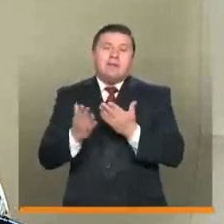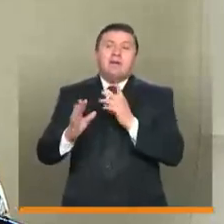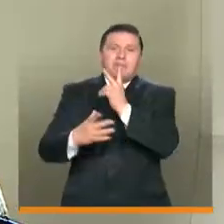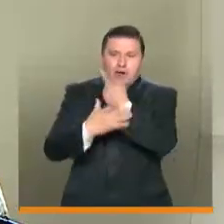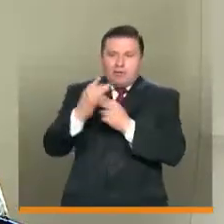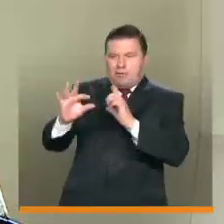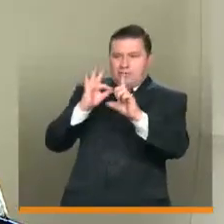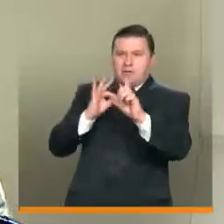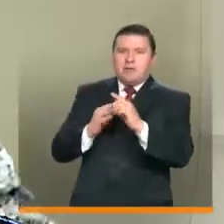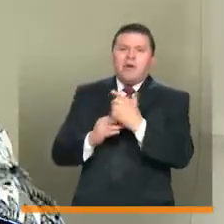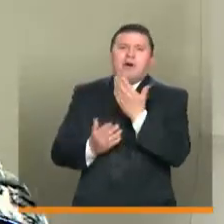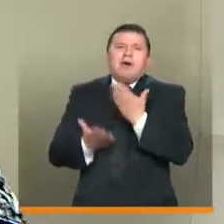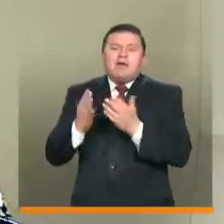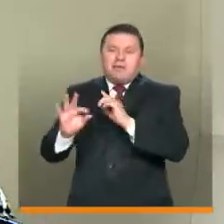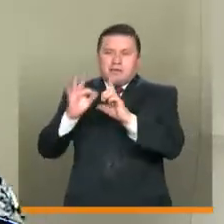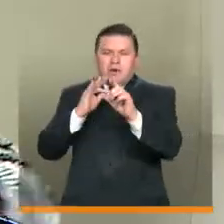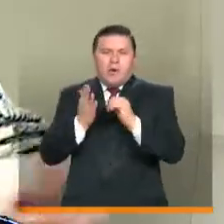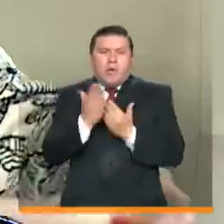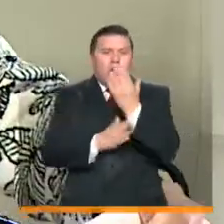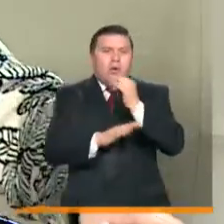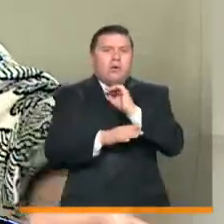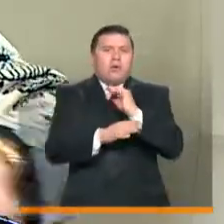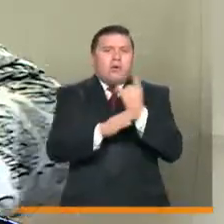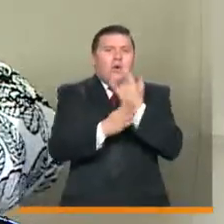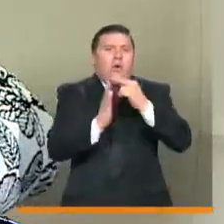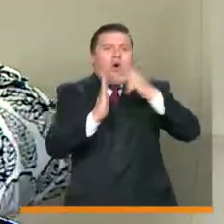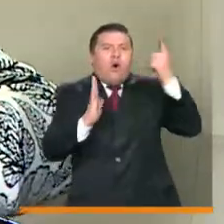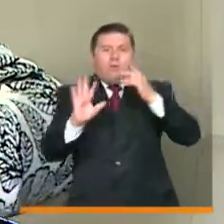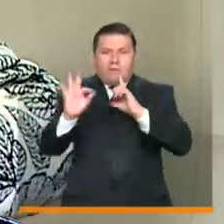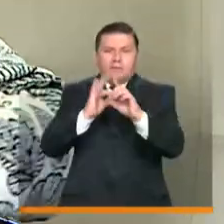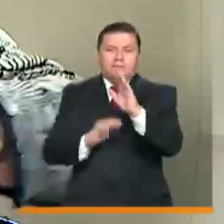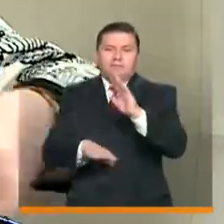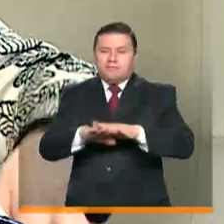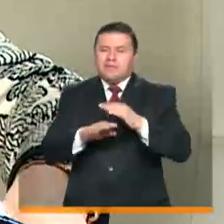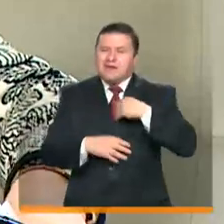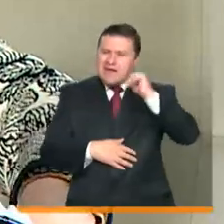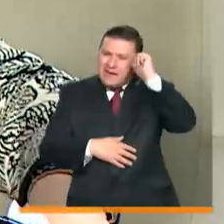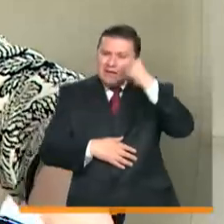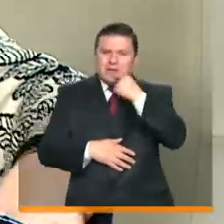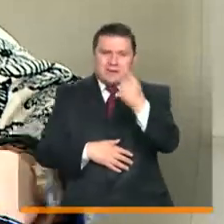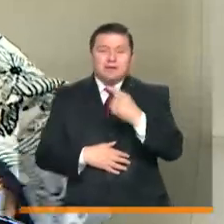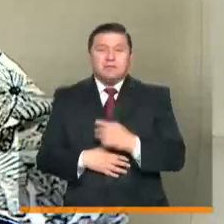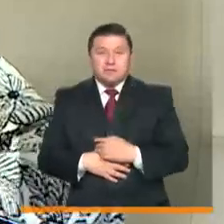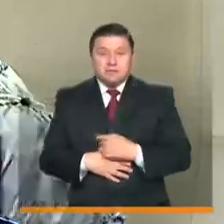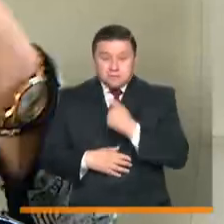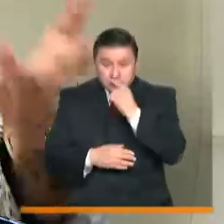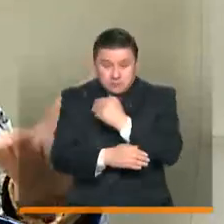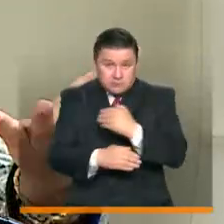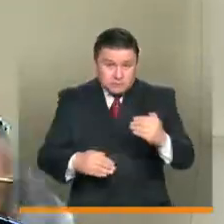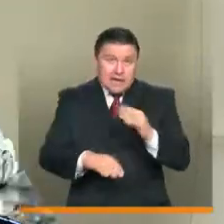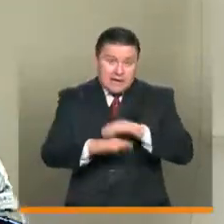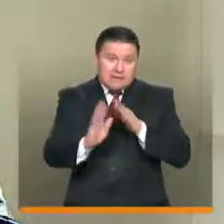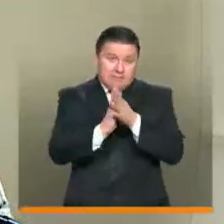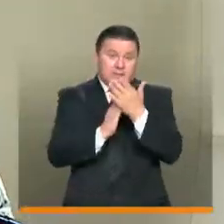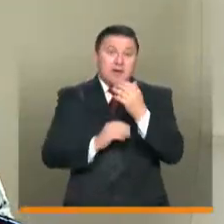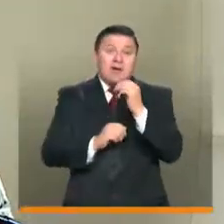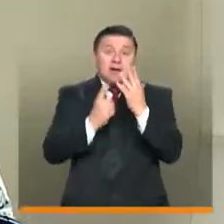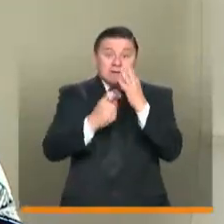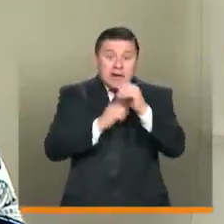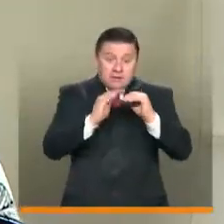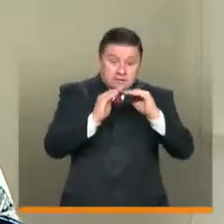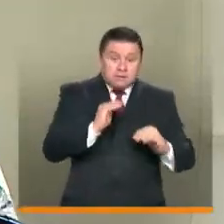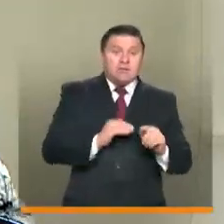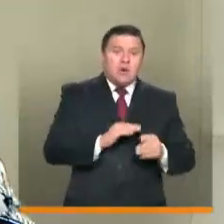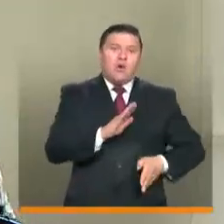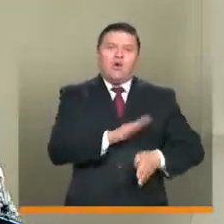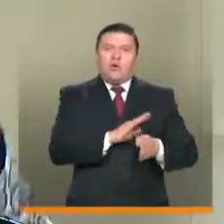pues del grado de virtualidad o de uso de tecnología. Finalizaría, presidente, recordando, como usted lo dijo, para los niños, y hoy se incluyen los menores de seis años,